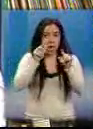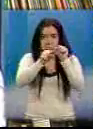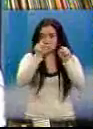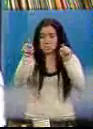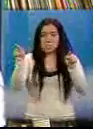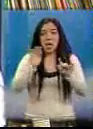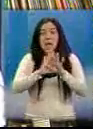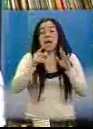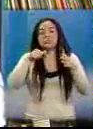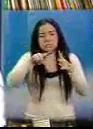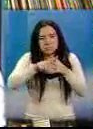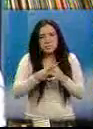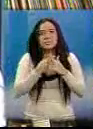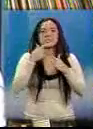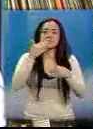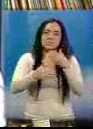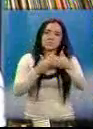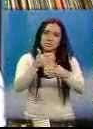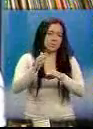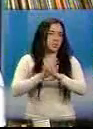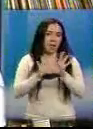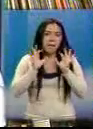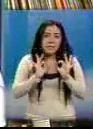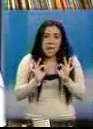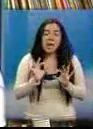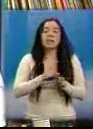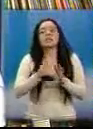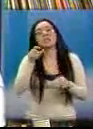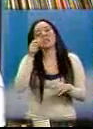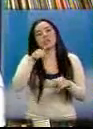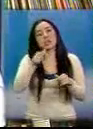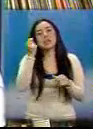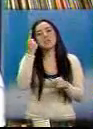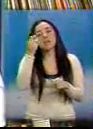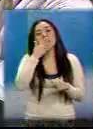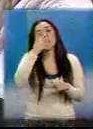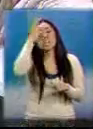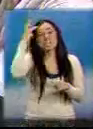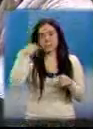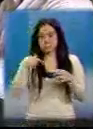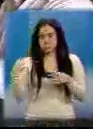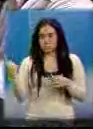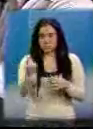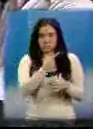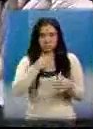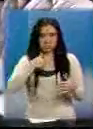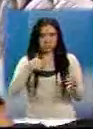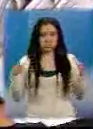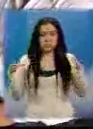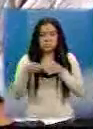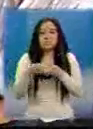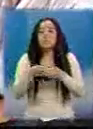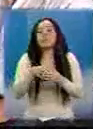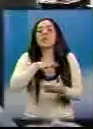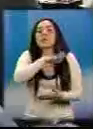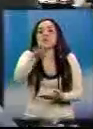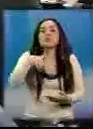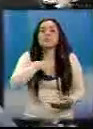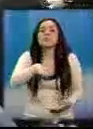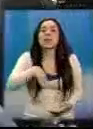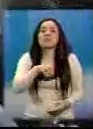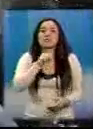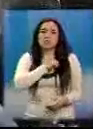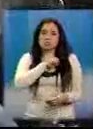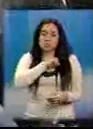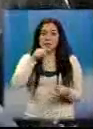iniciativa de ley, en este caso para la reforma constitucional al Congreso de la República. Las organizaciones mayas esperan el apoyo de